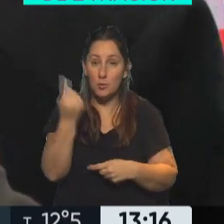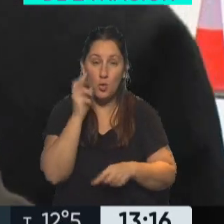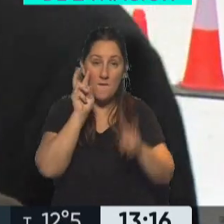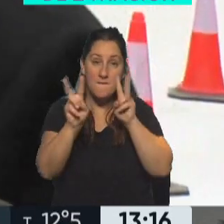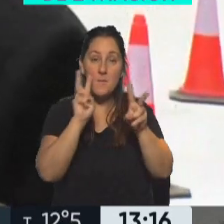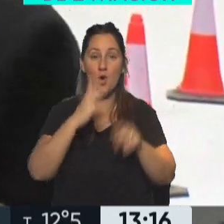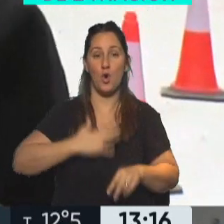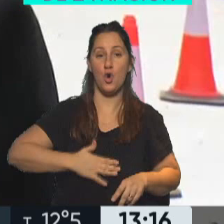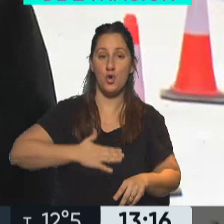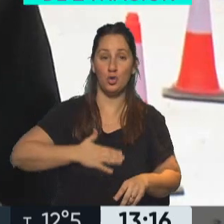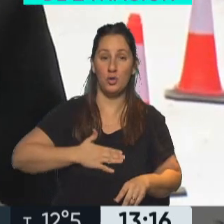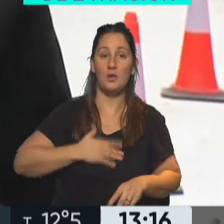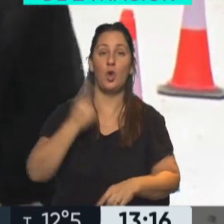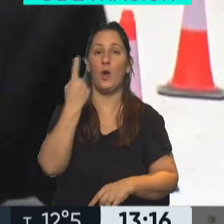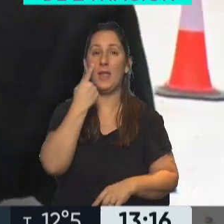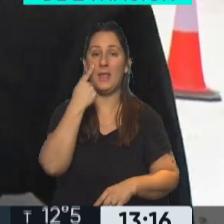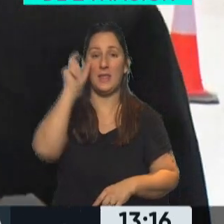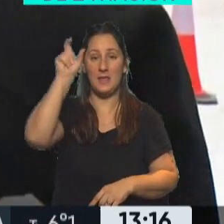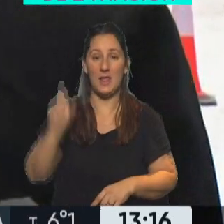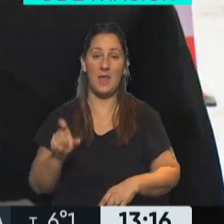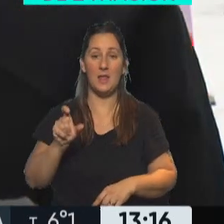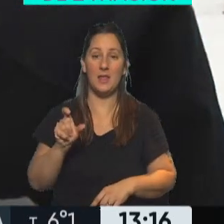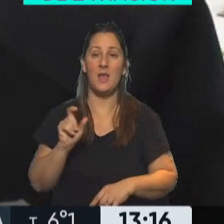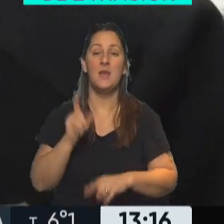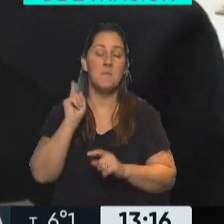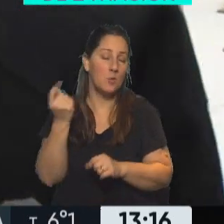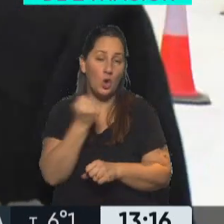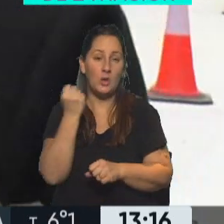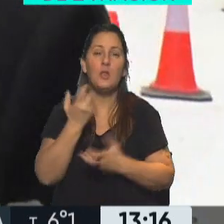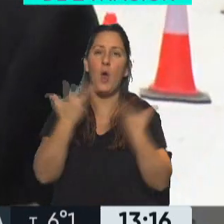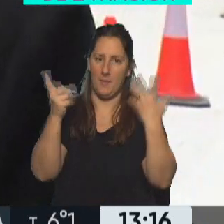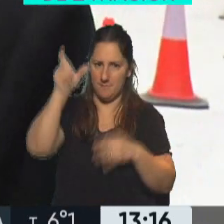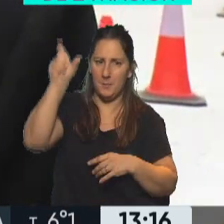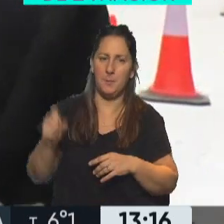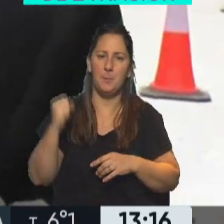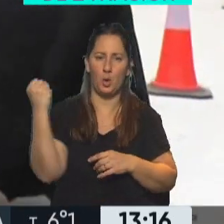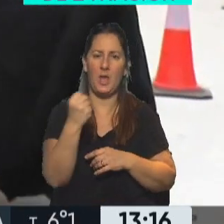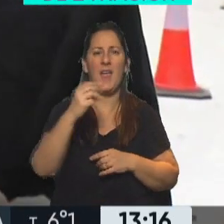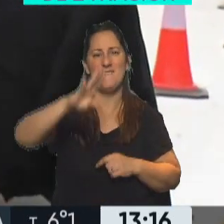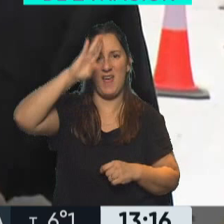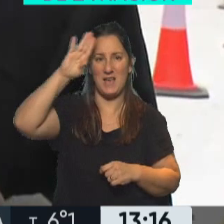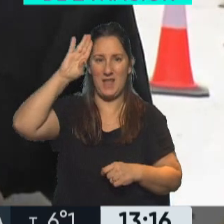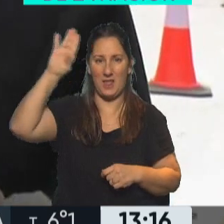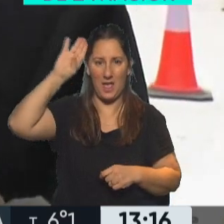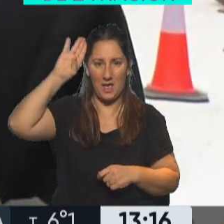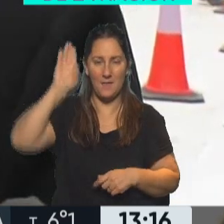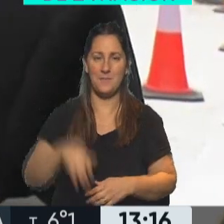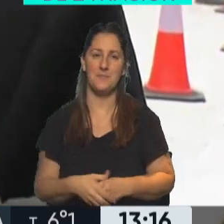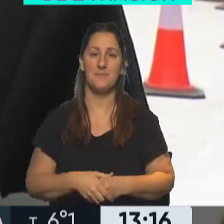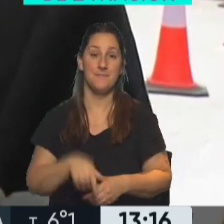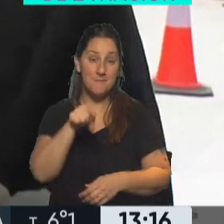contentos acá de estar con el Intendente Musi, un gran intendente que tiene Berazategui y que